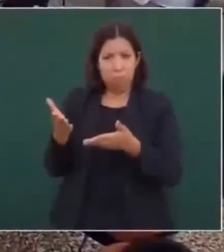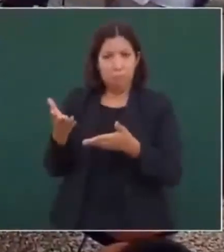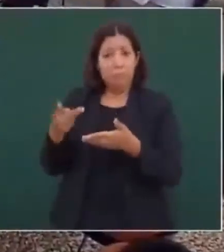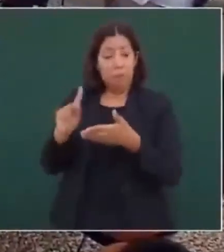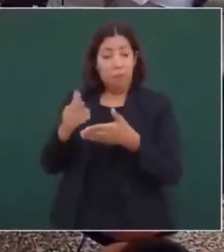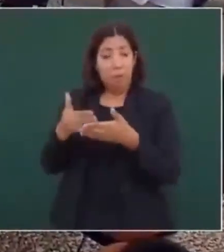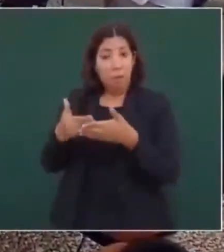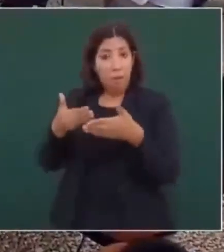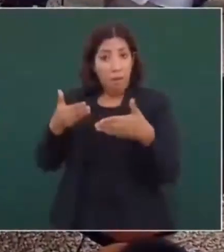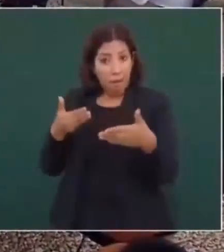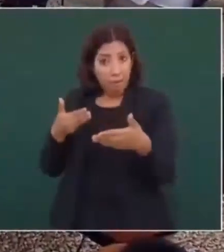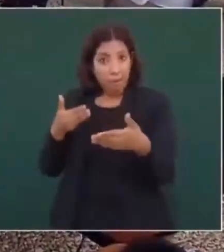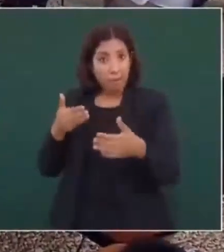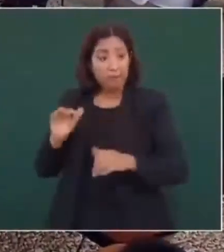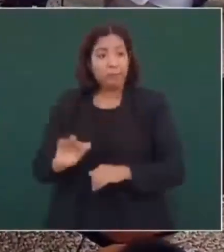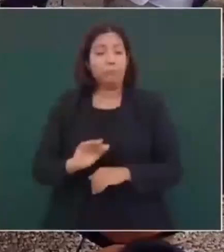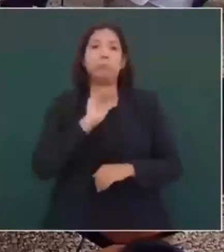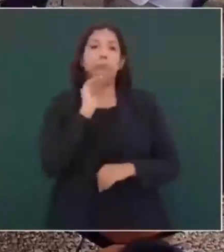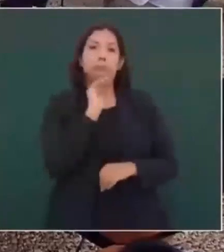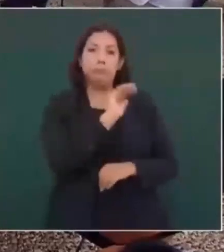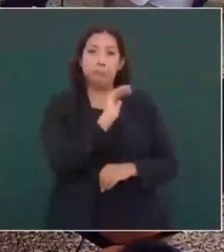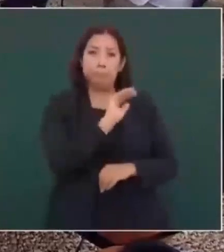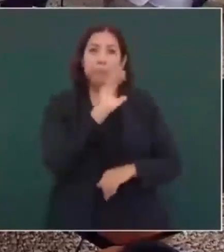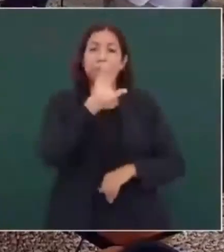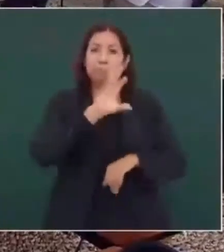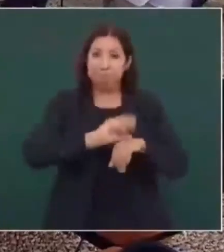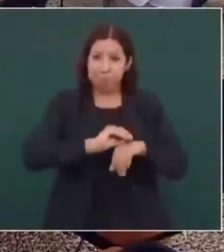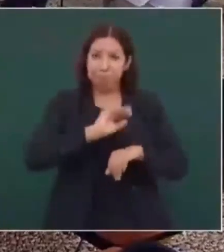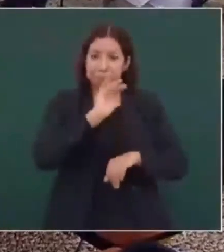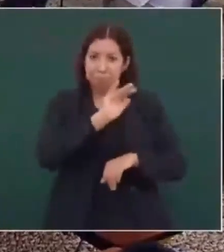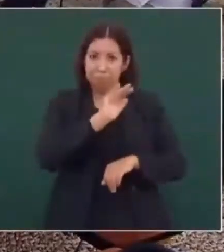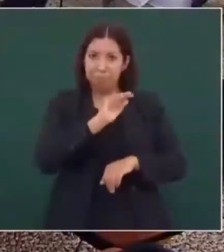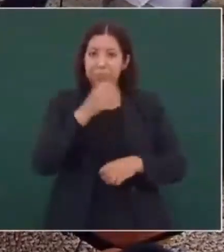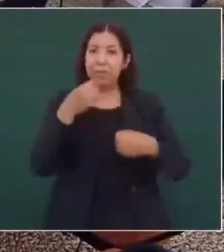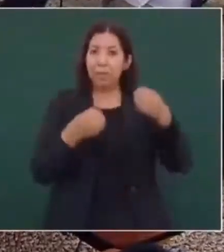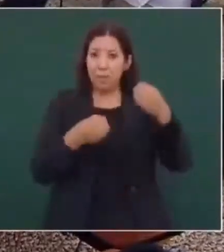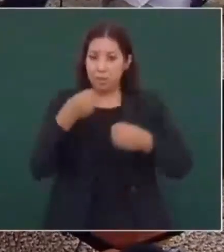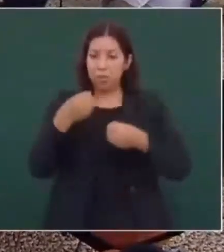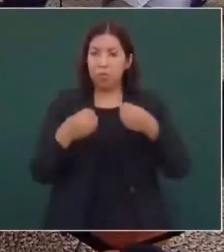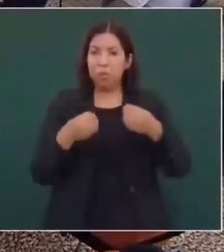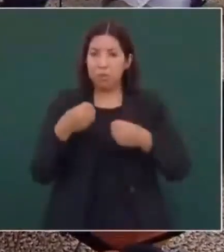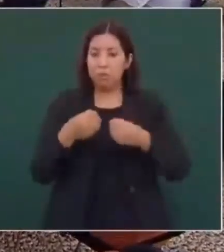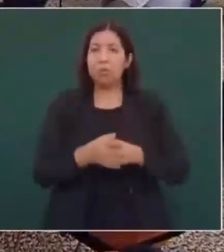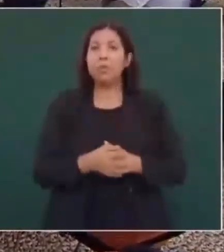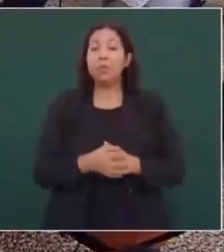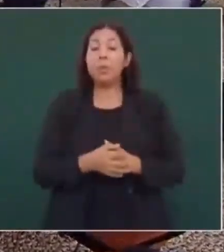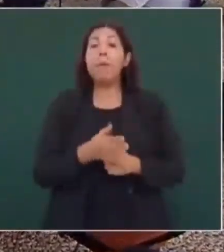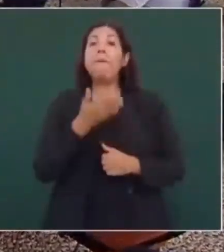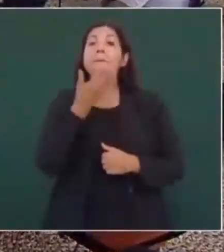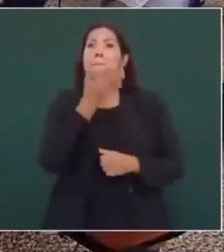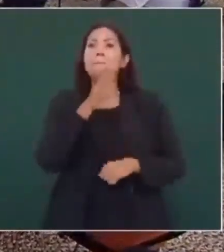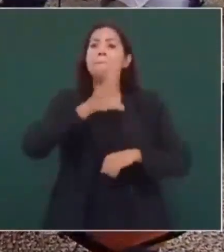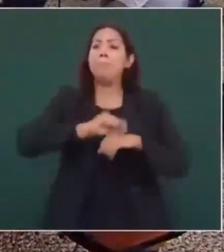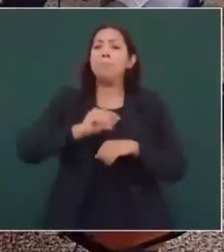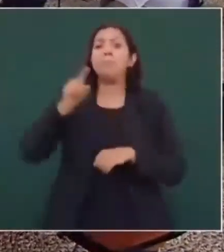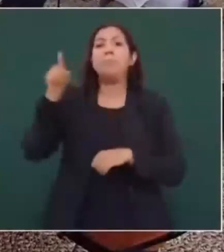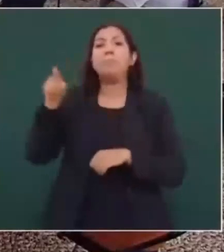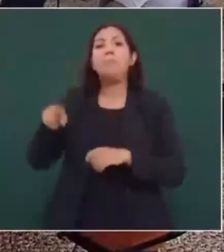se solicita al juez por parte del Ejecutivo la amnistía y en este caso